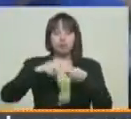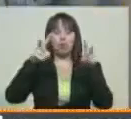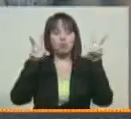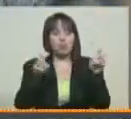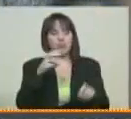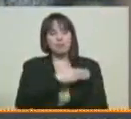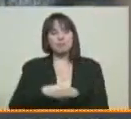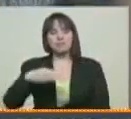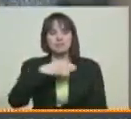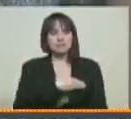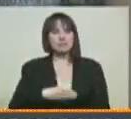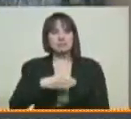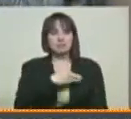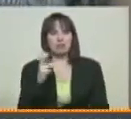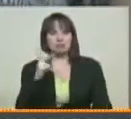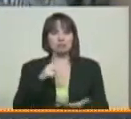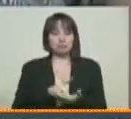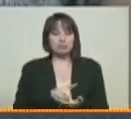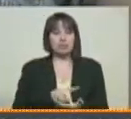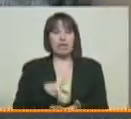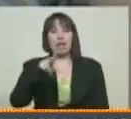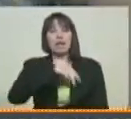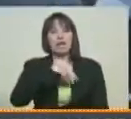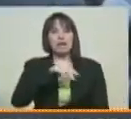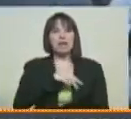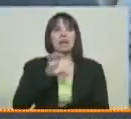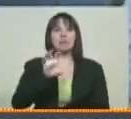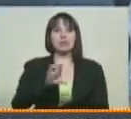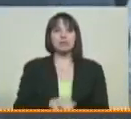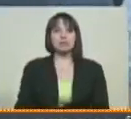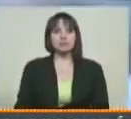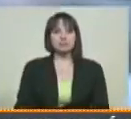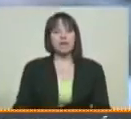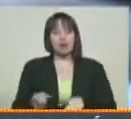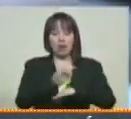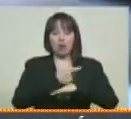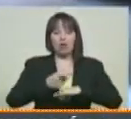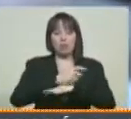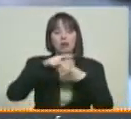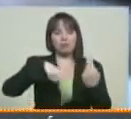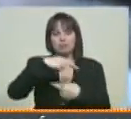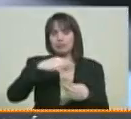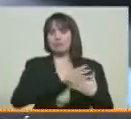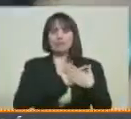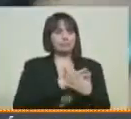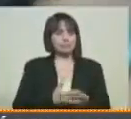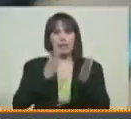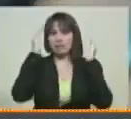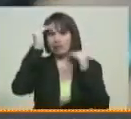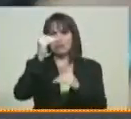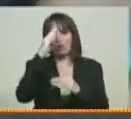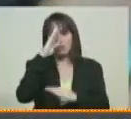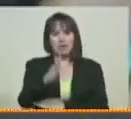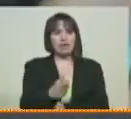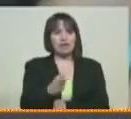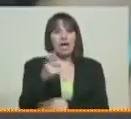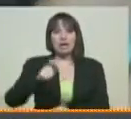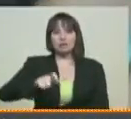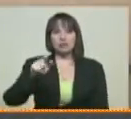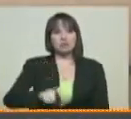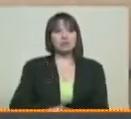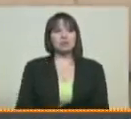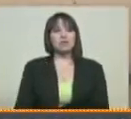misiones y grandes misiones a través del carnet de la patria. El gobierno revolucionario les garantiza la atención directa a sus necesidades.